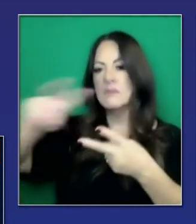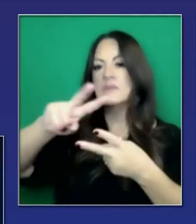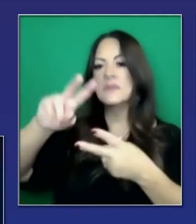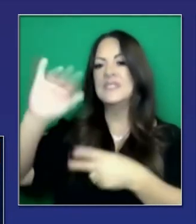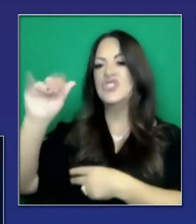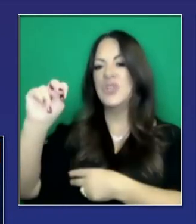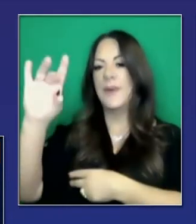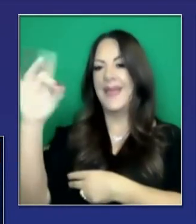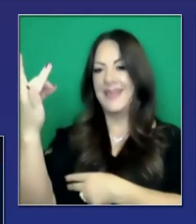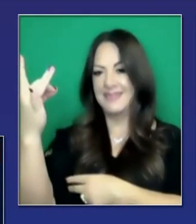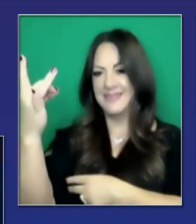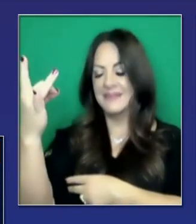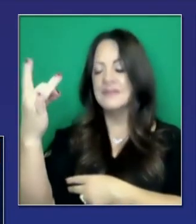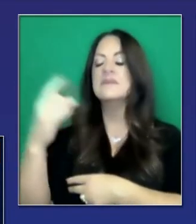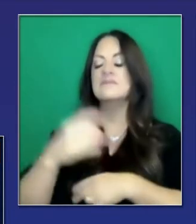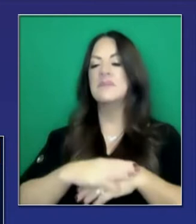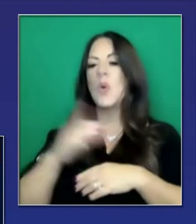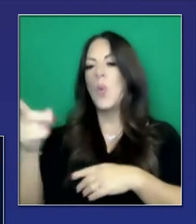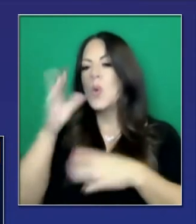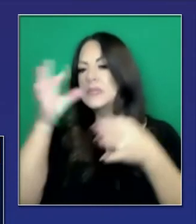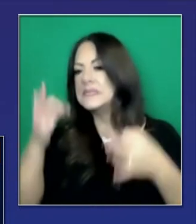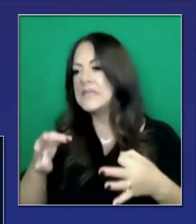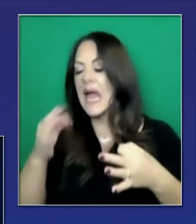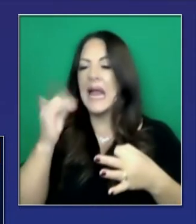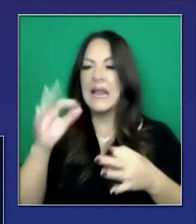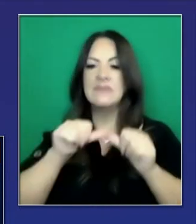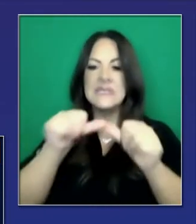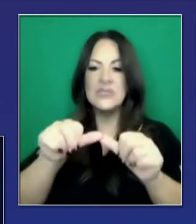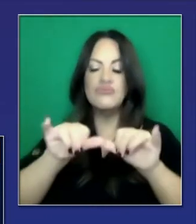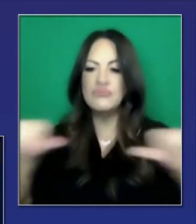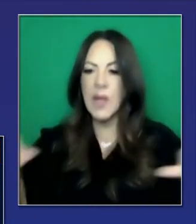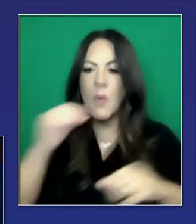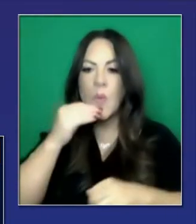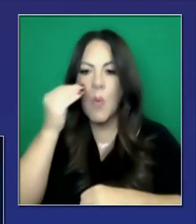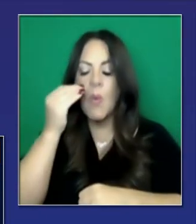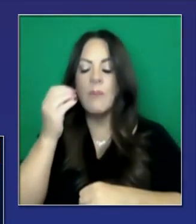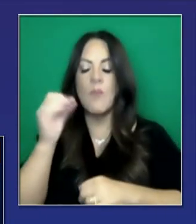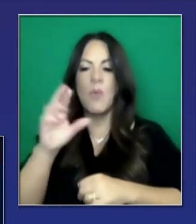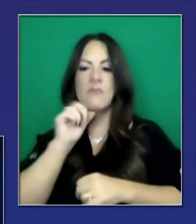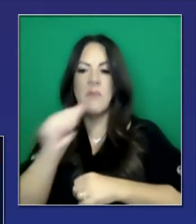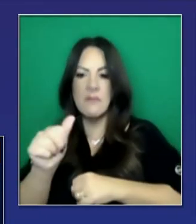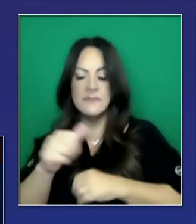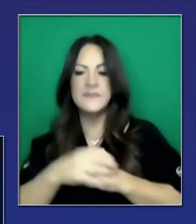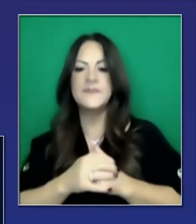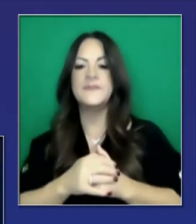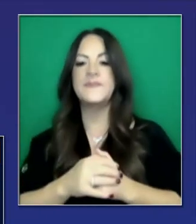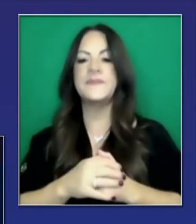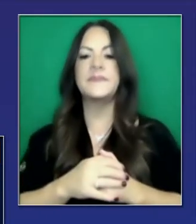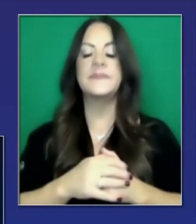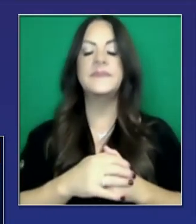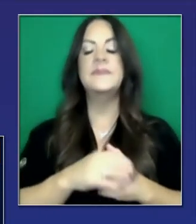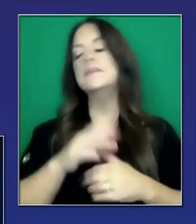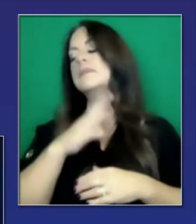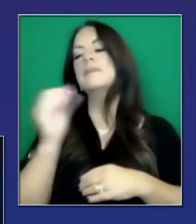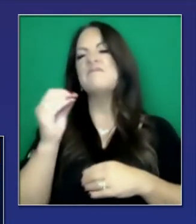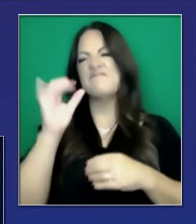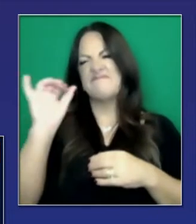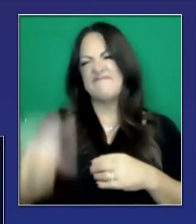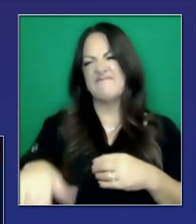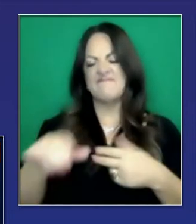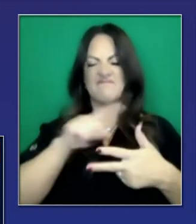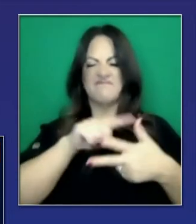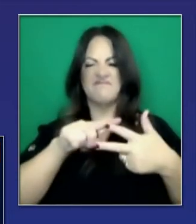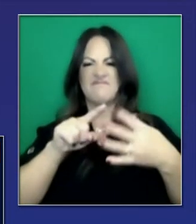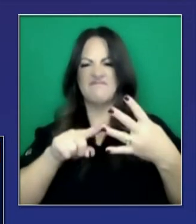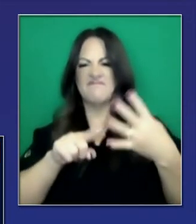de enero, les haremos la reseña una vez que terminen esas órdenes de tres semanas. Y les daremos las proyecciones en esa fecha, una vez que las